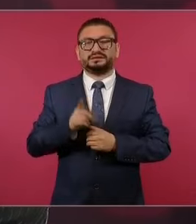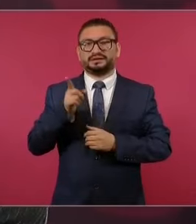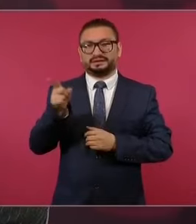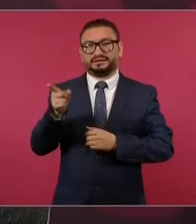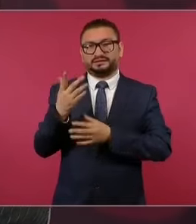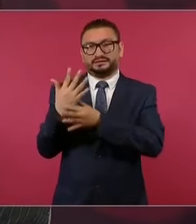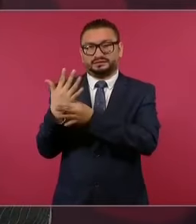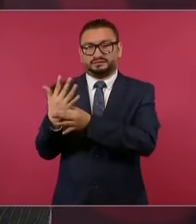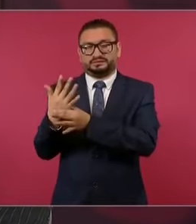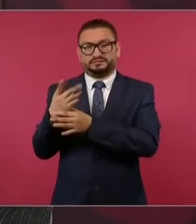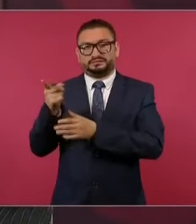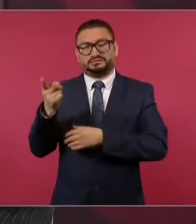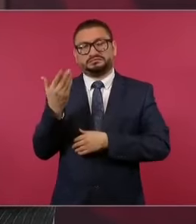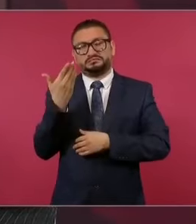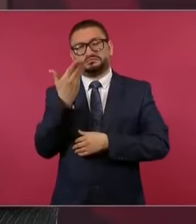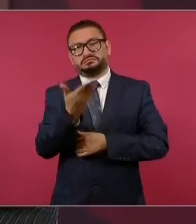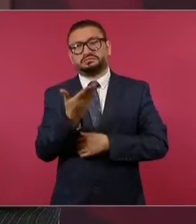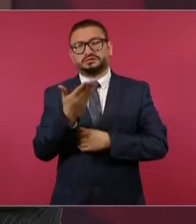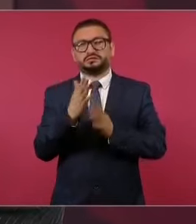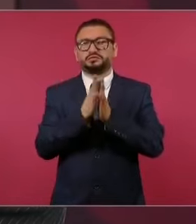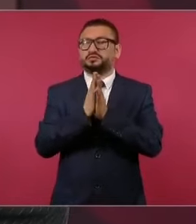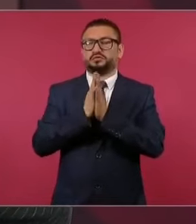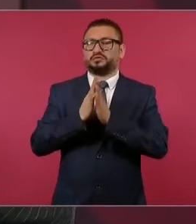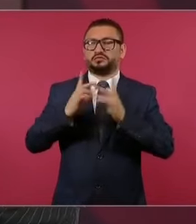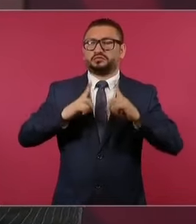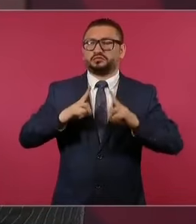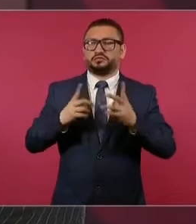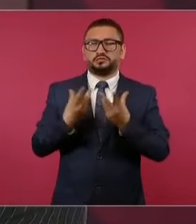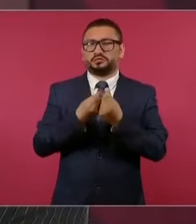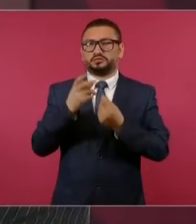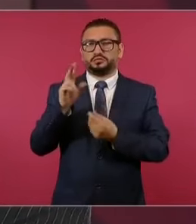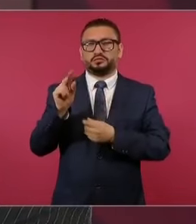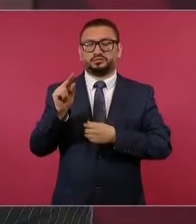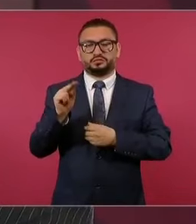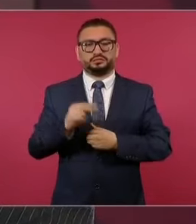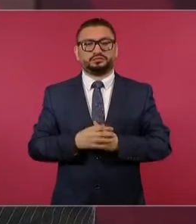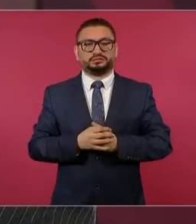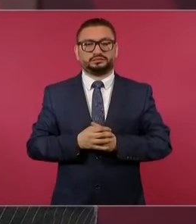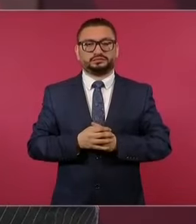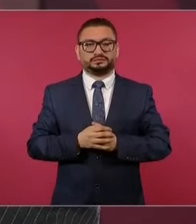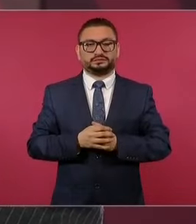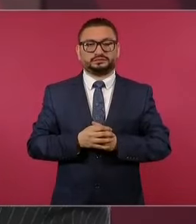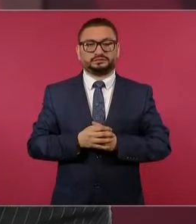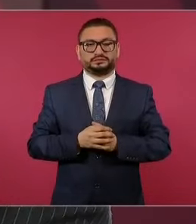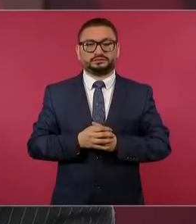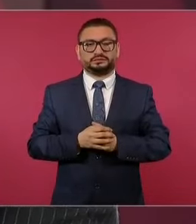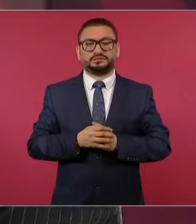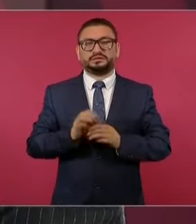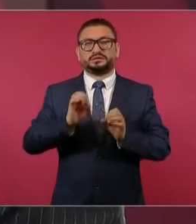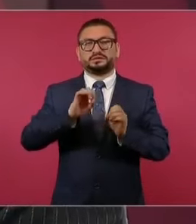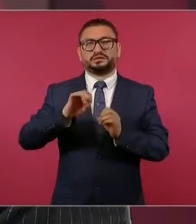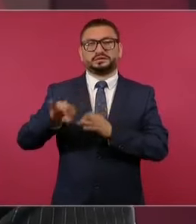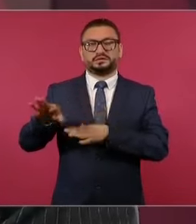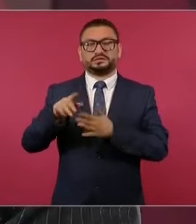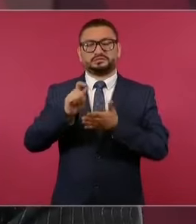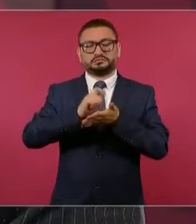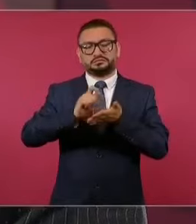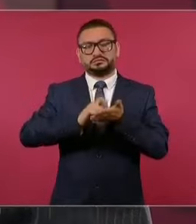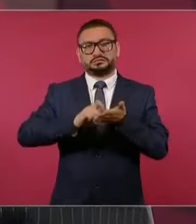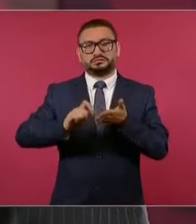que no lo acompañaran, dejó el escrito